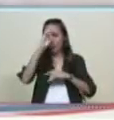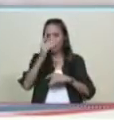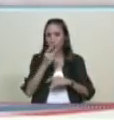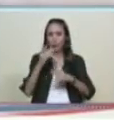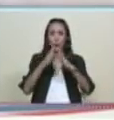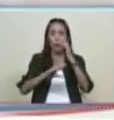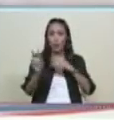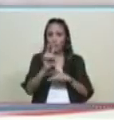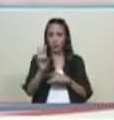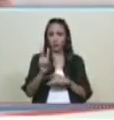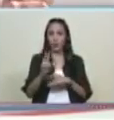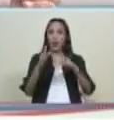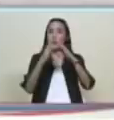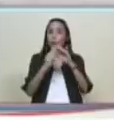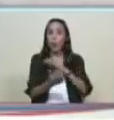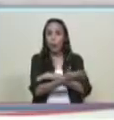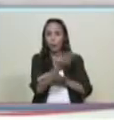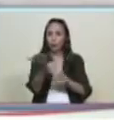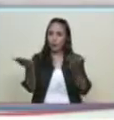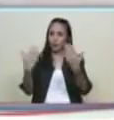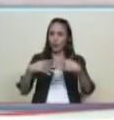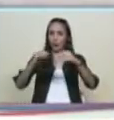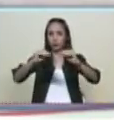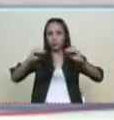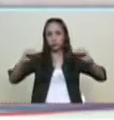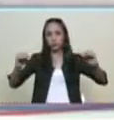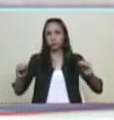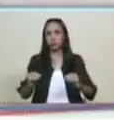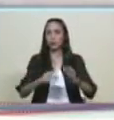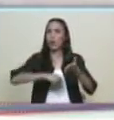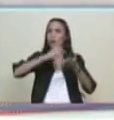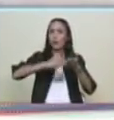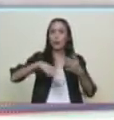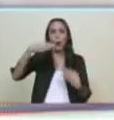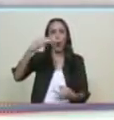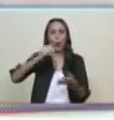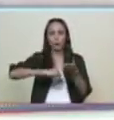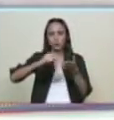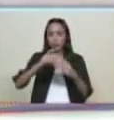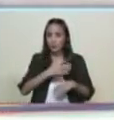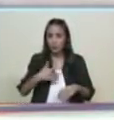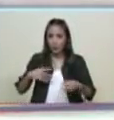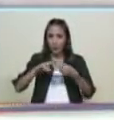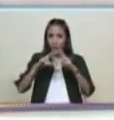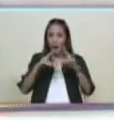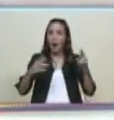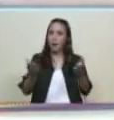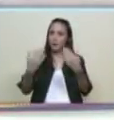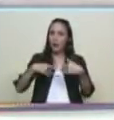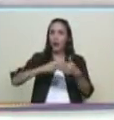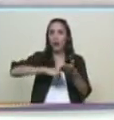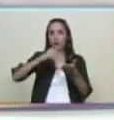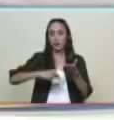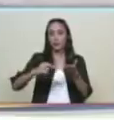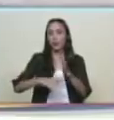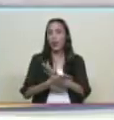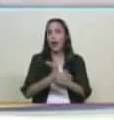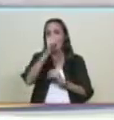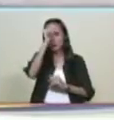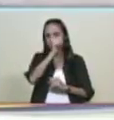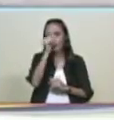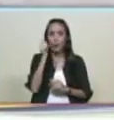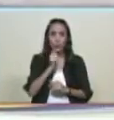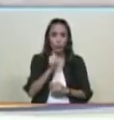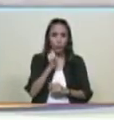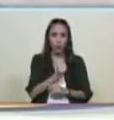Venezuela así lo anuncio todo el mundo a firmar todo el que quiera paz vamos a firmar el fin de semana inmediato después de